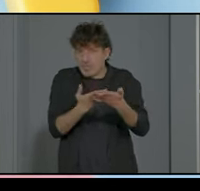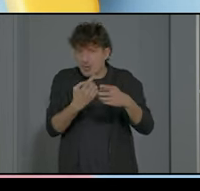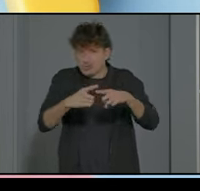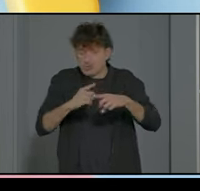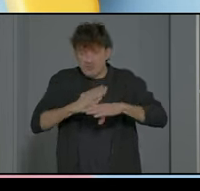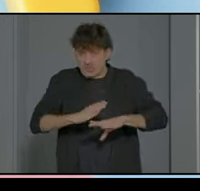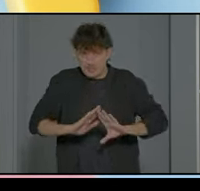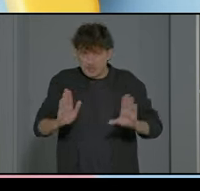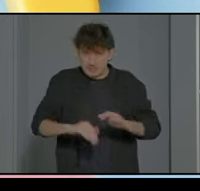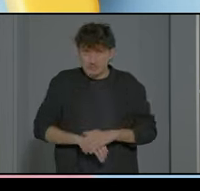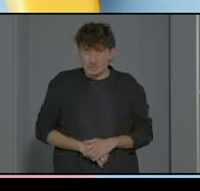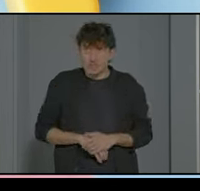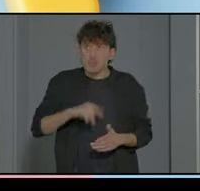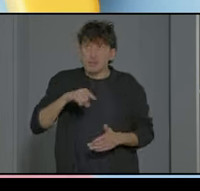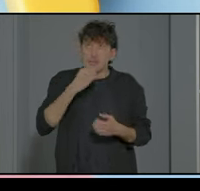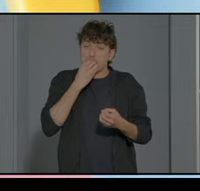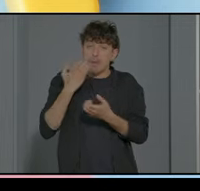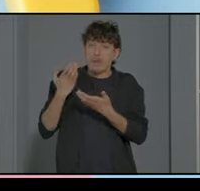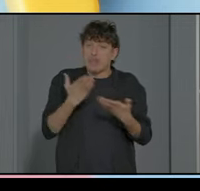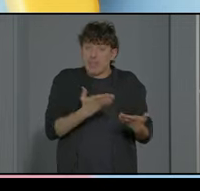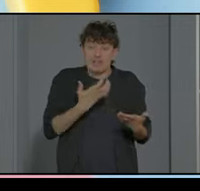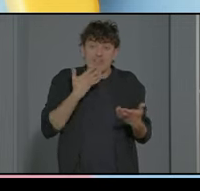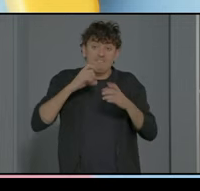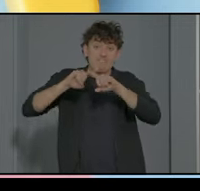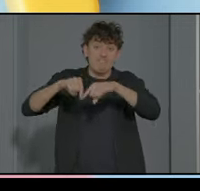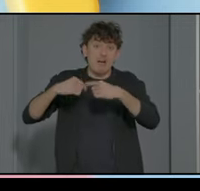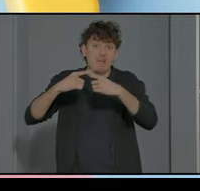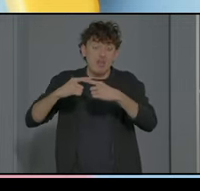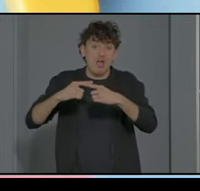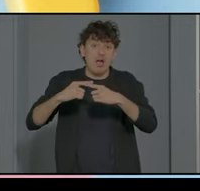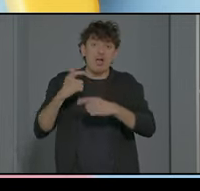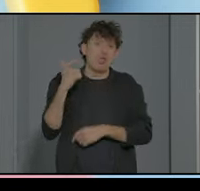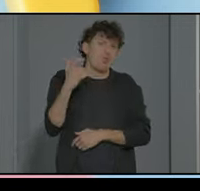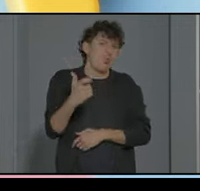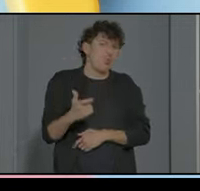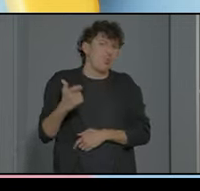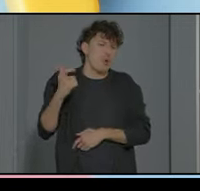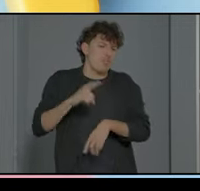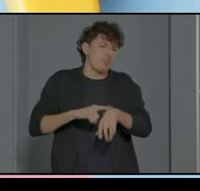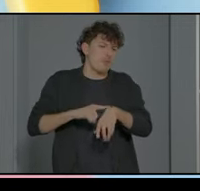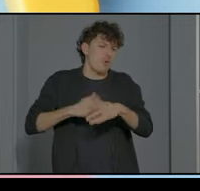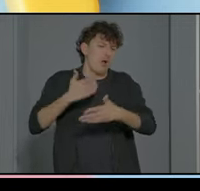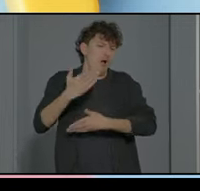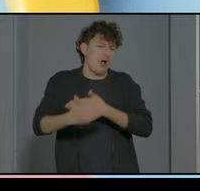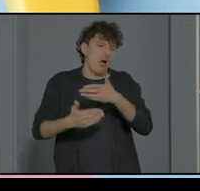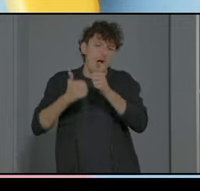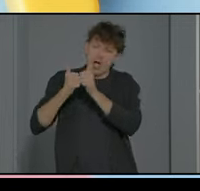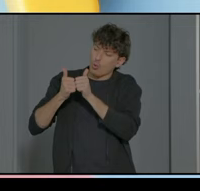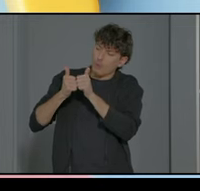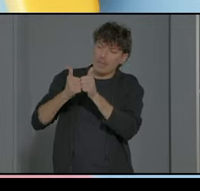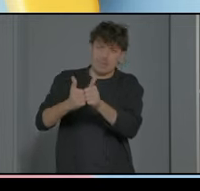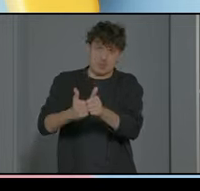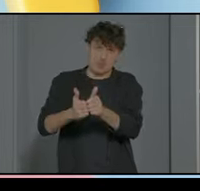la bienvenida solo tiene sentido si hay un acompañamiento y apoyo a la familia a lo largo del tiempo esto es evidente pues eso intentamos